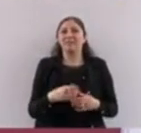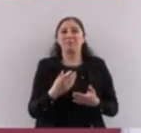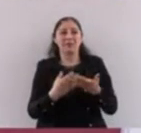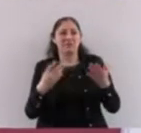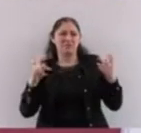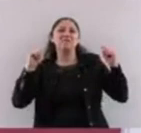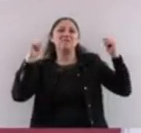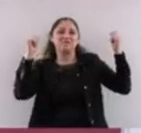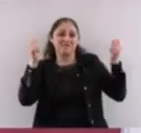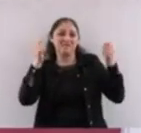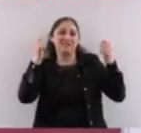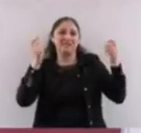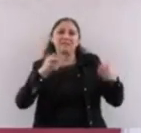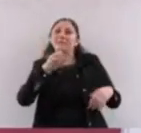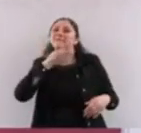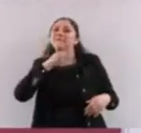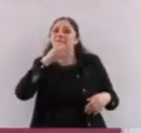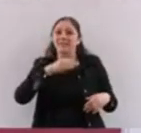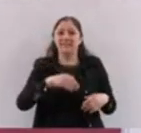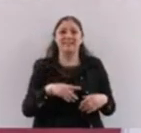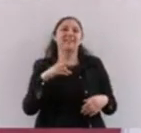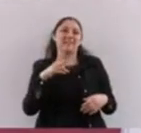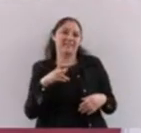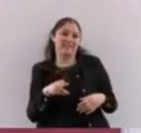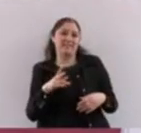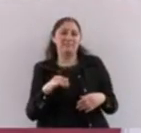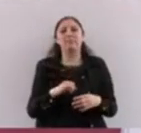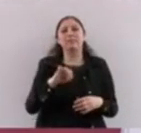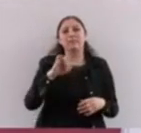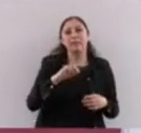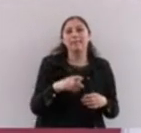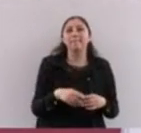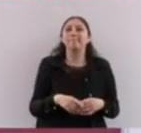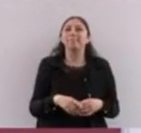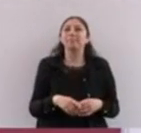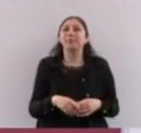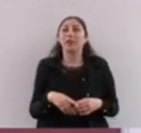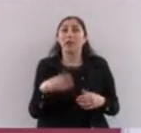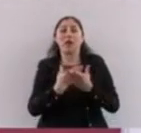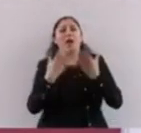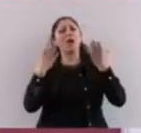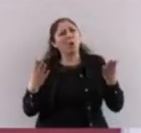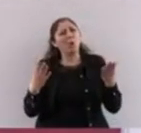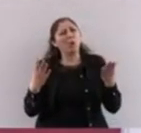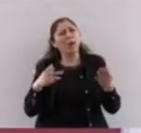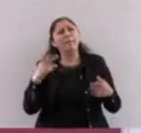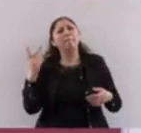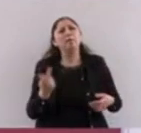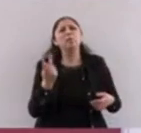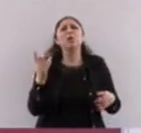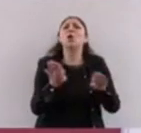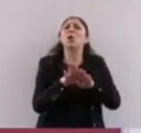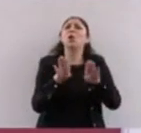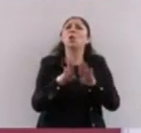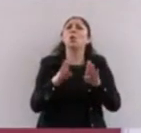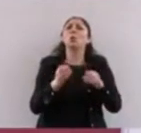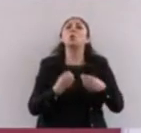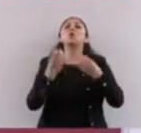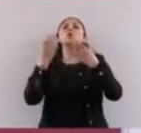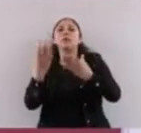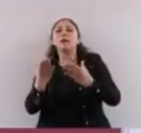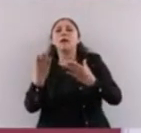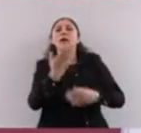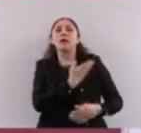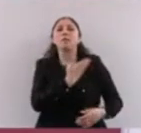animarnos, ¿verdad? Y algunos me han dicho, ¿y cómo ayudamos al presidente? Me dicen, no, es que queremos apoyar,